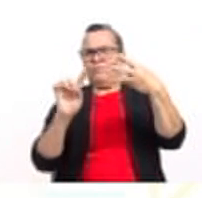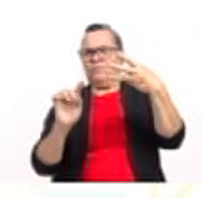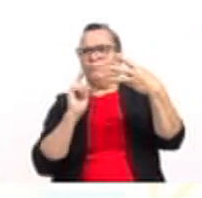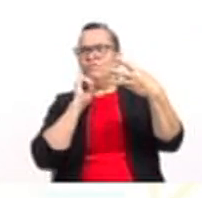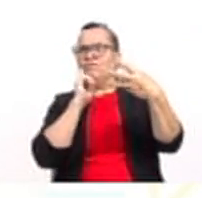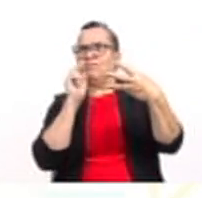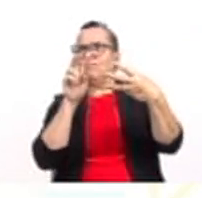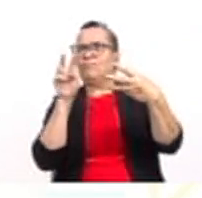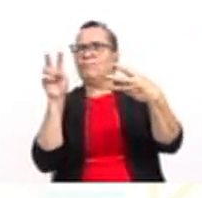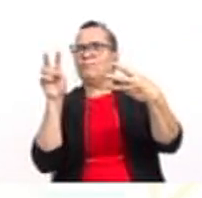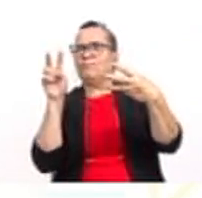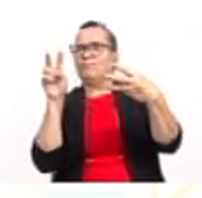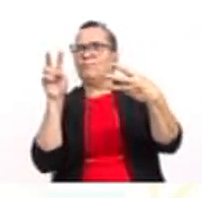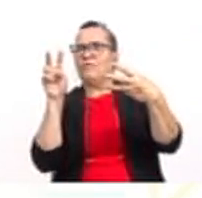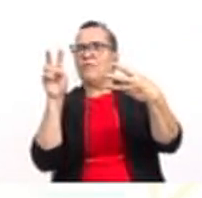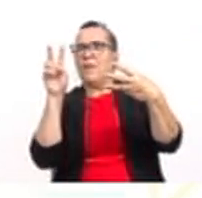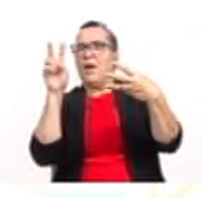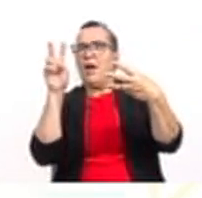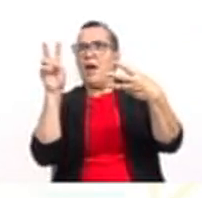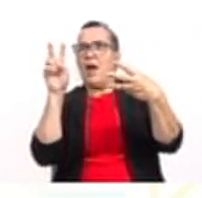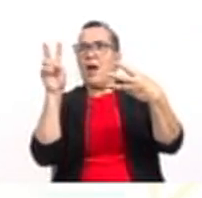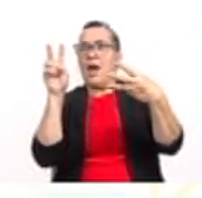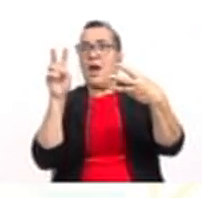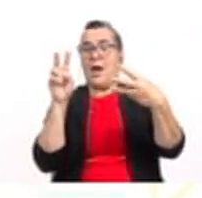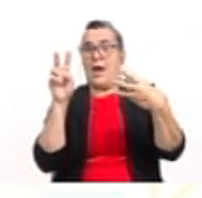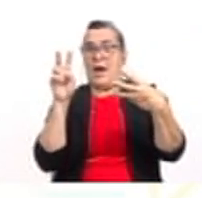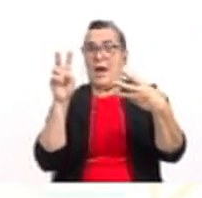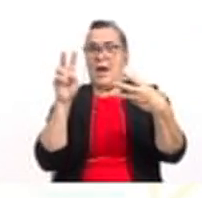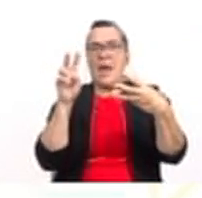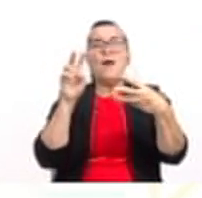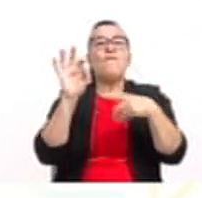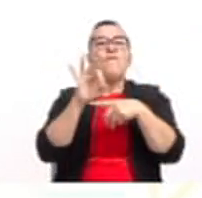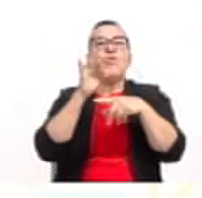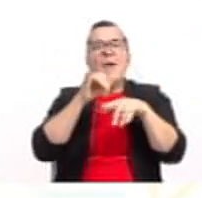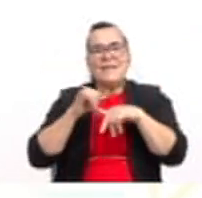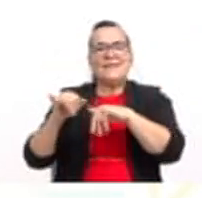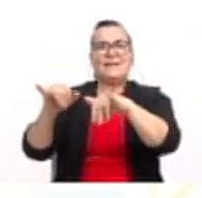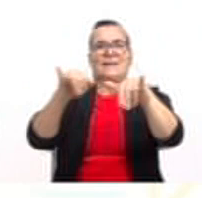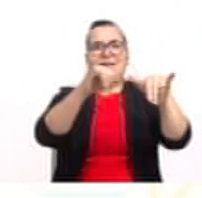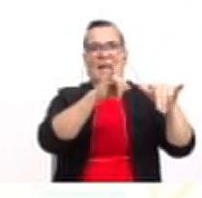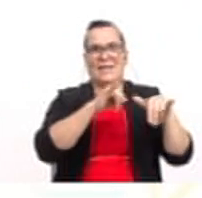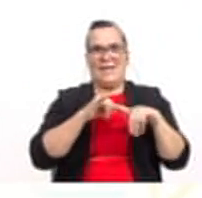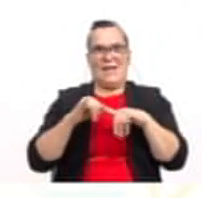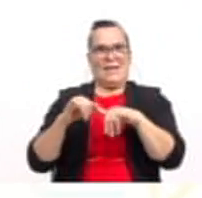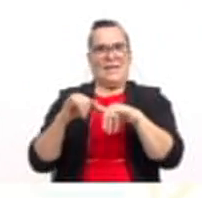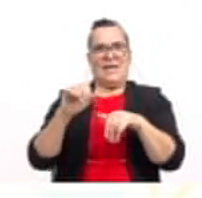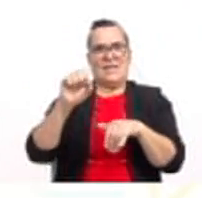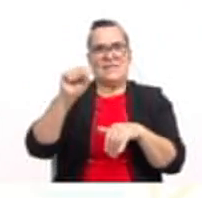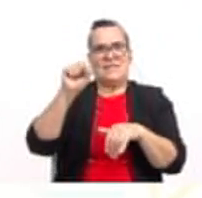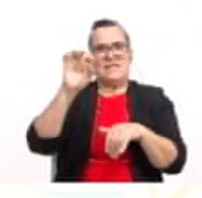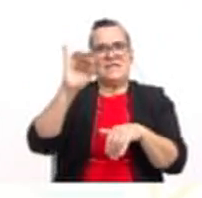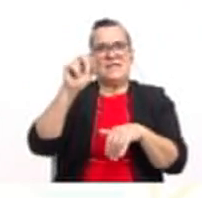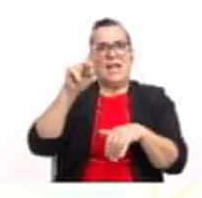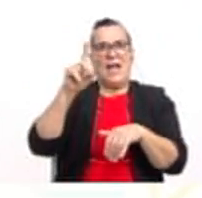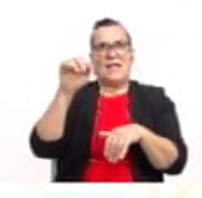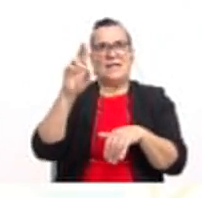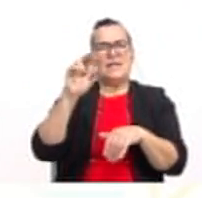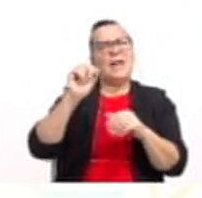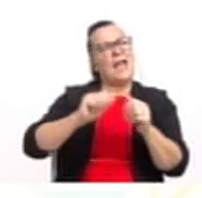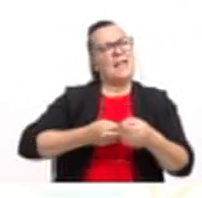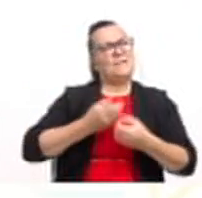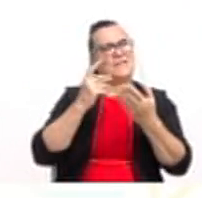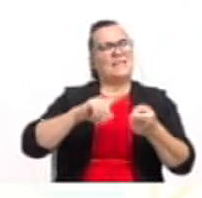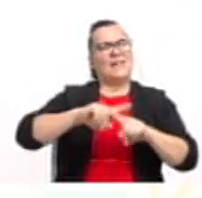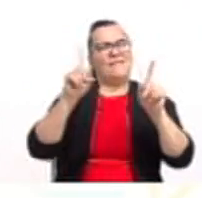Esta forma que tenemos ahorita, la forma estándar, la vamos a expresar en otra forma. Y vamos a utilizar un procedimiento